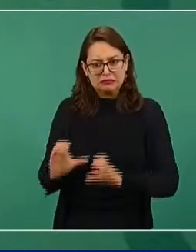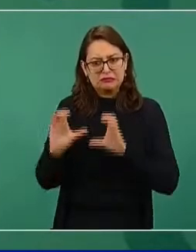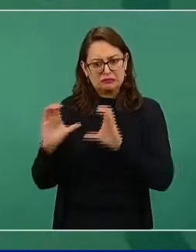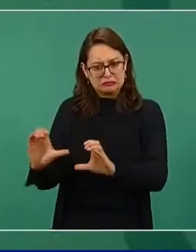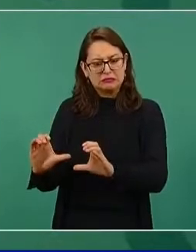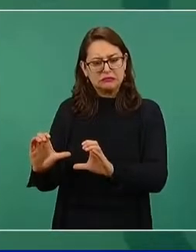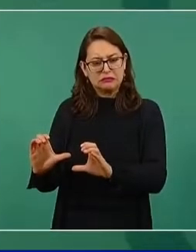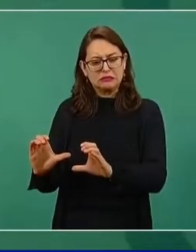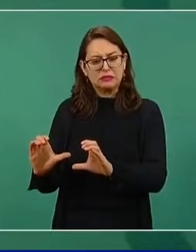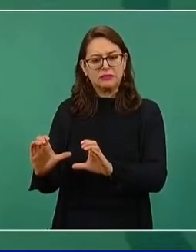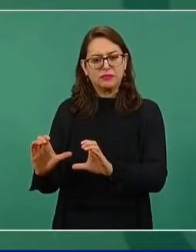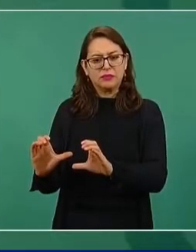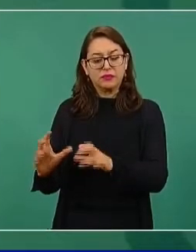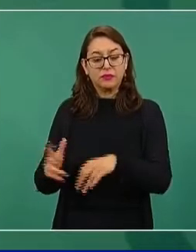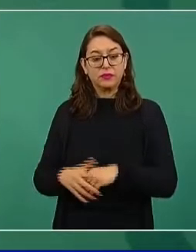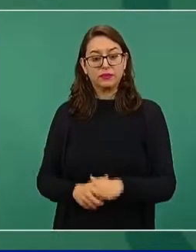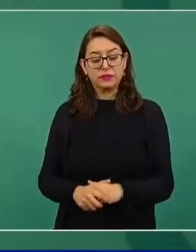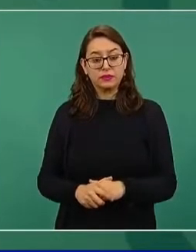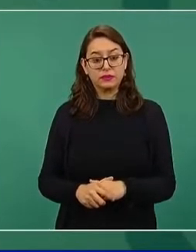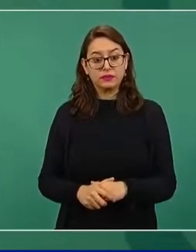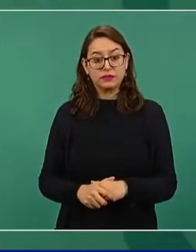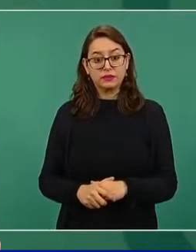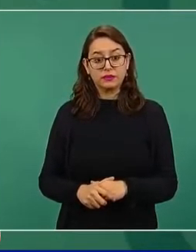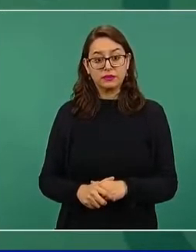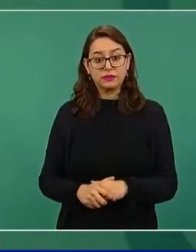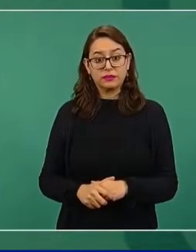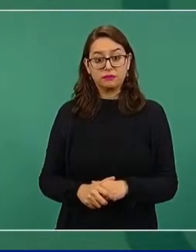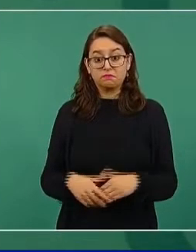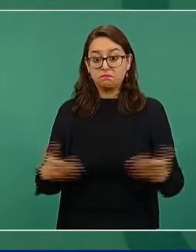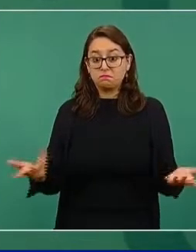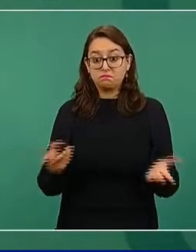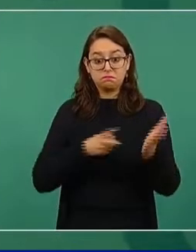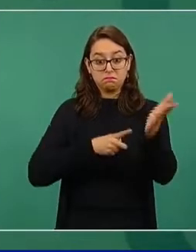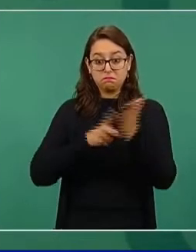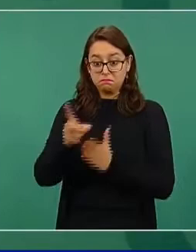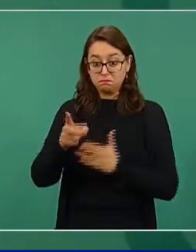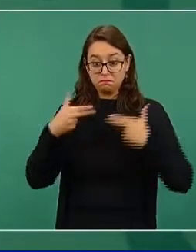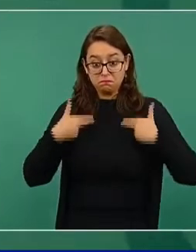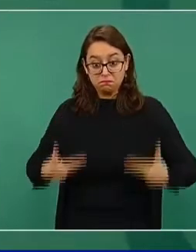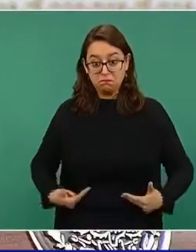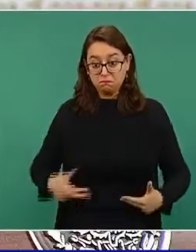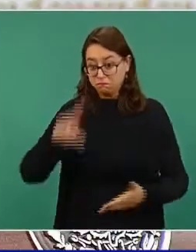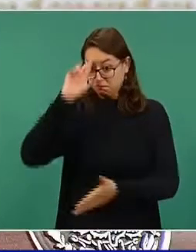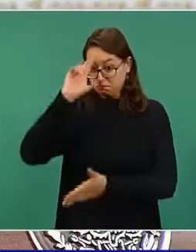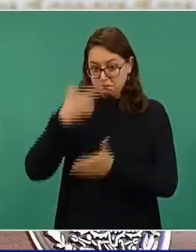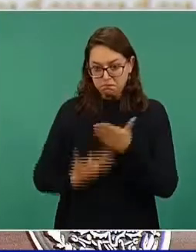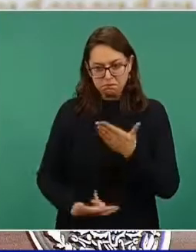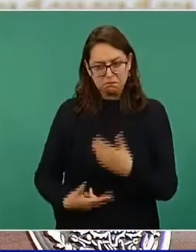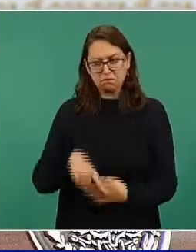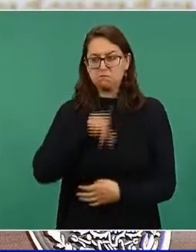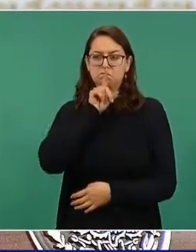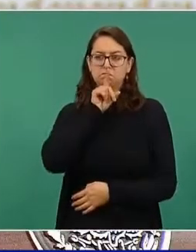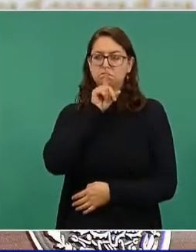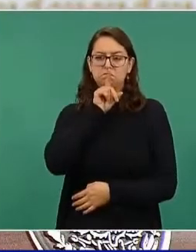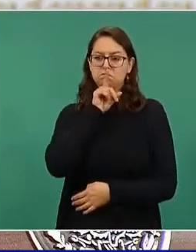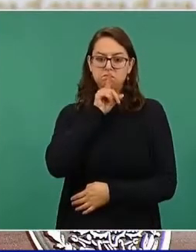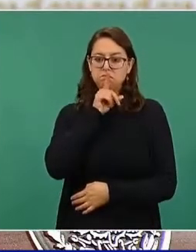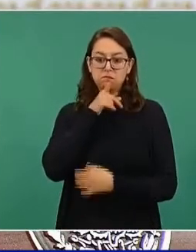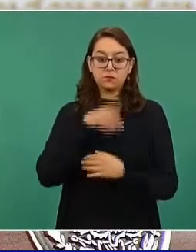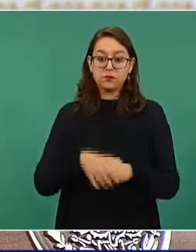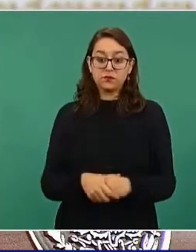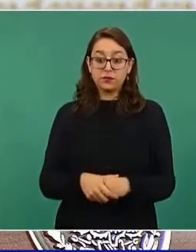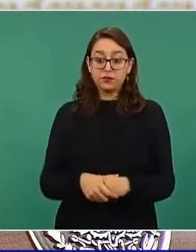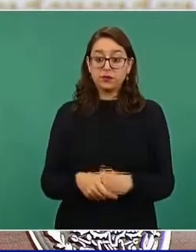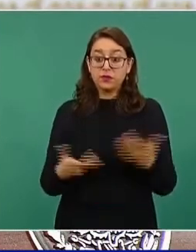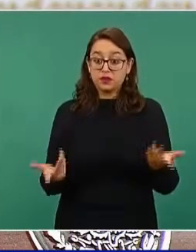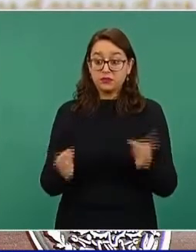no se violan sus derechos y cuando